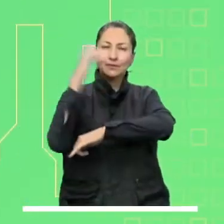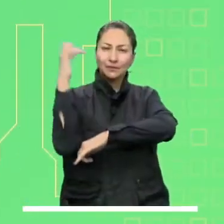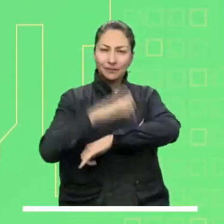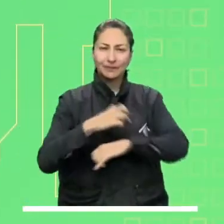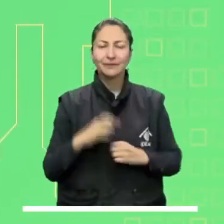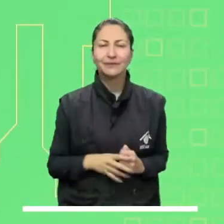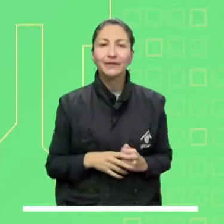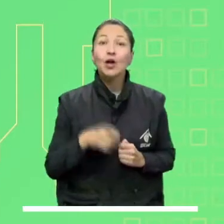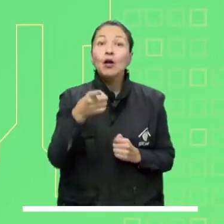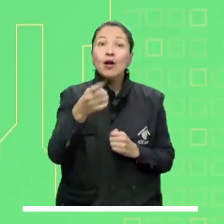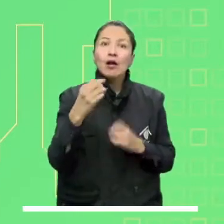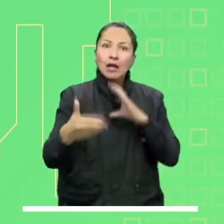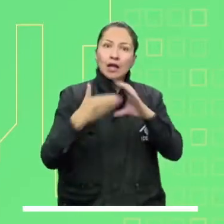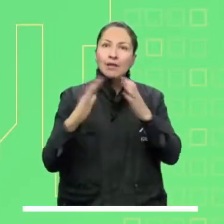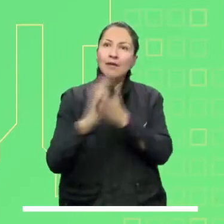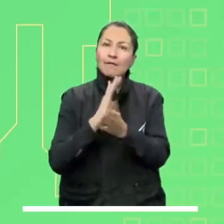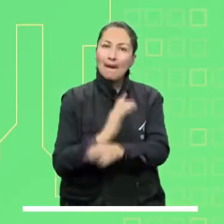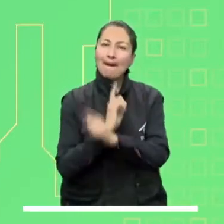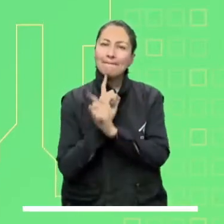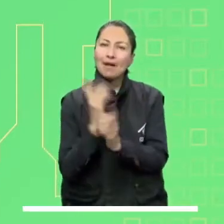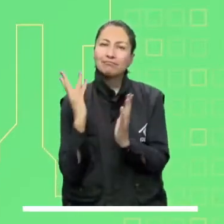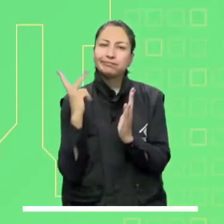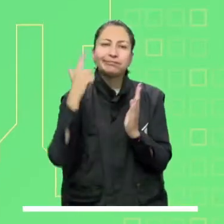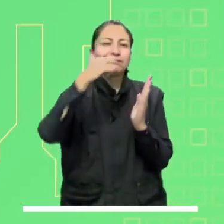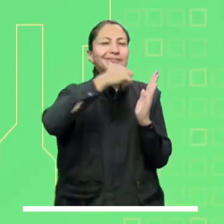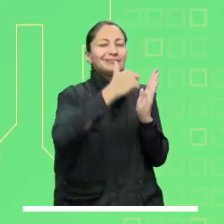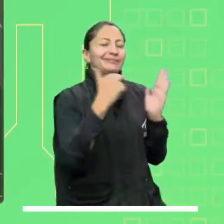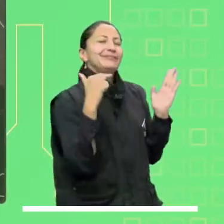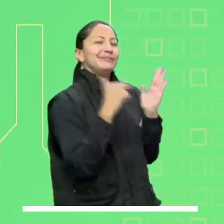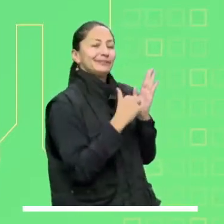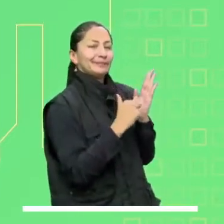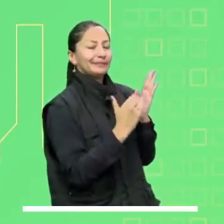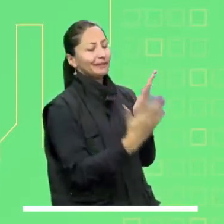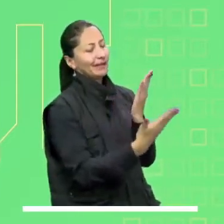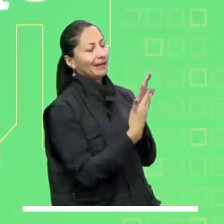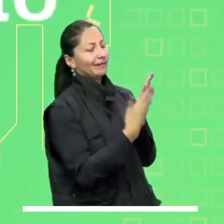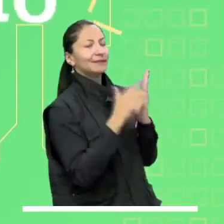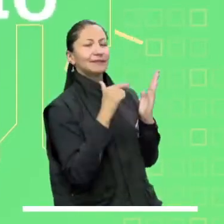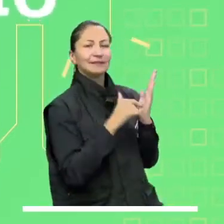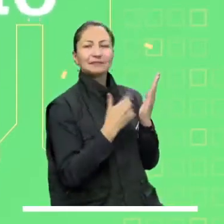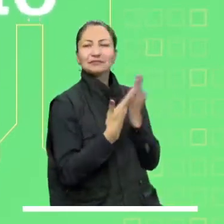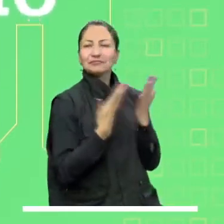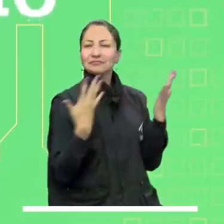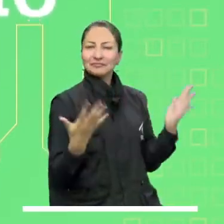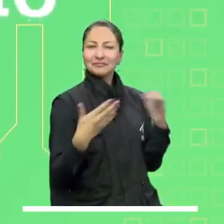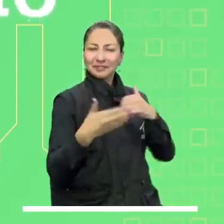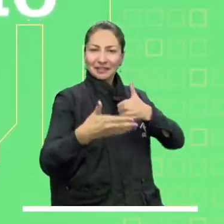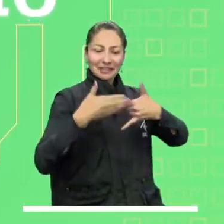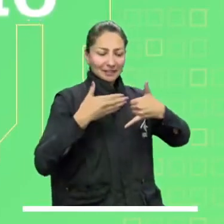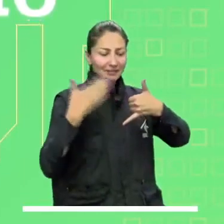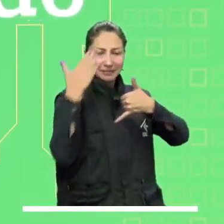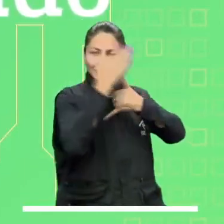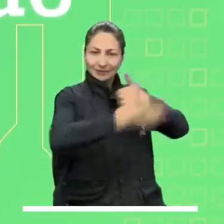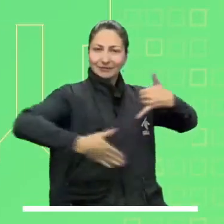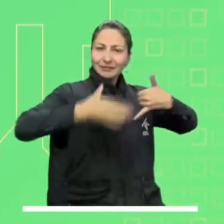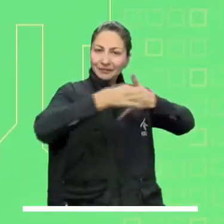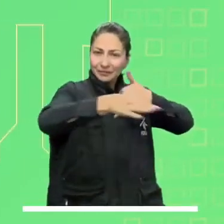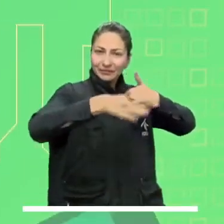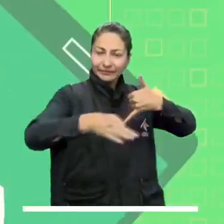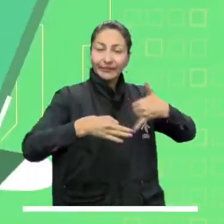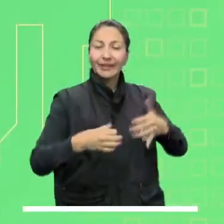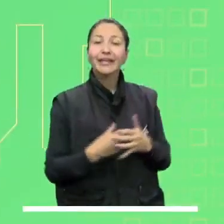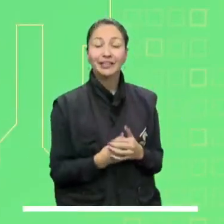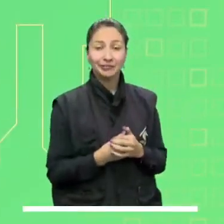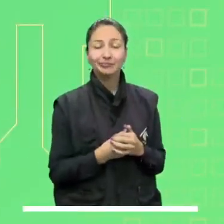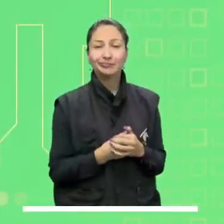Alerta roja por deslizamientos en Meta y Putumayo. Manténgase bien informado y en tiempo real a través de nuestra